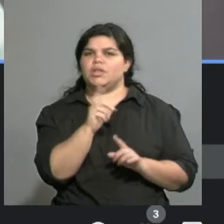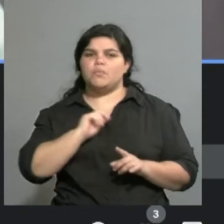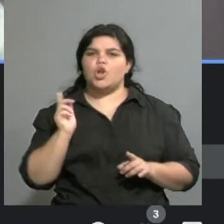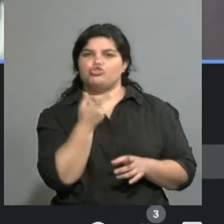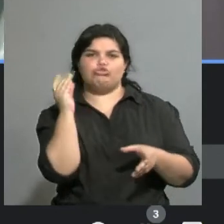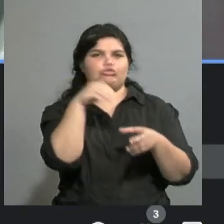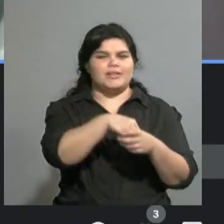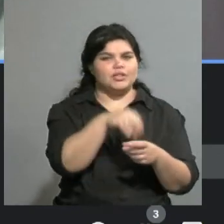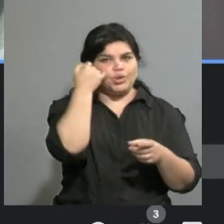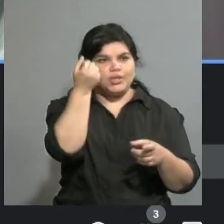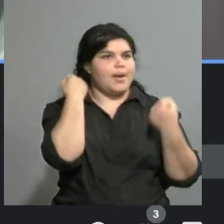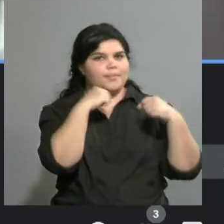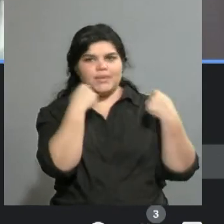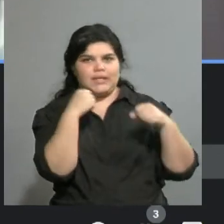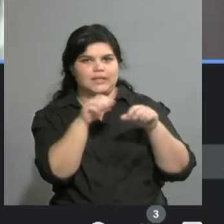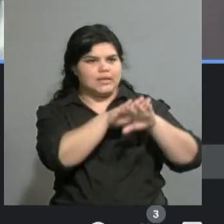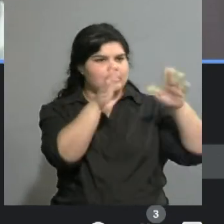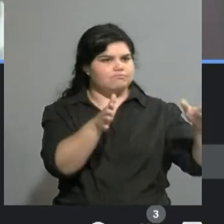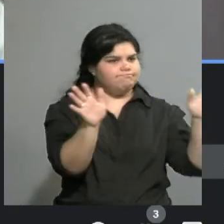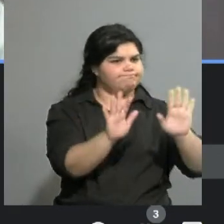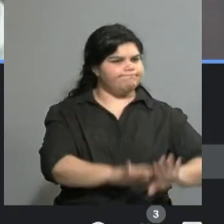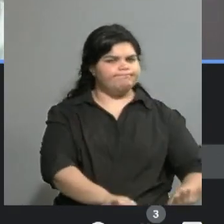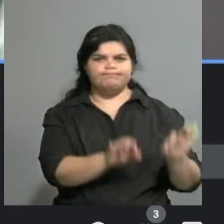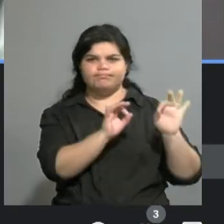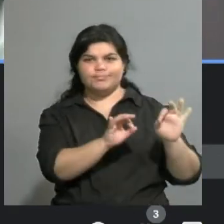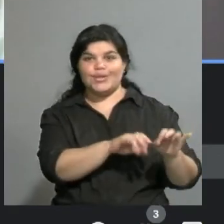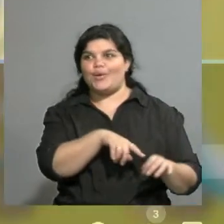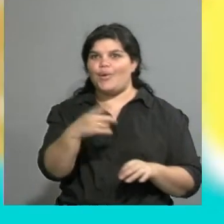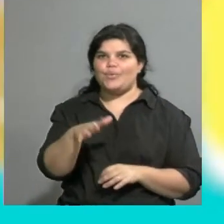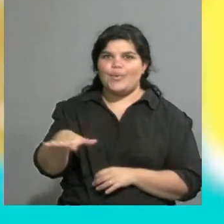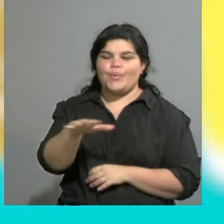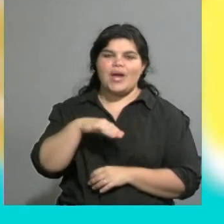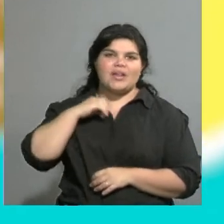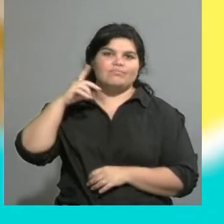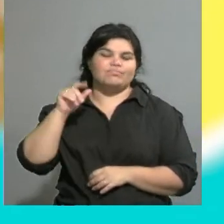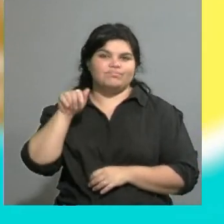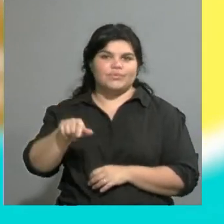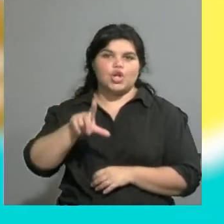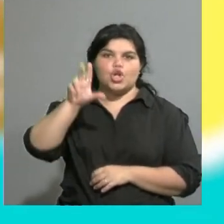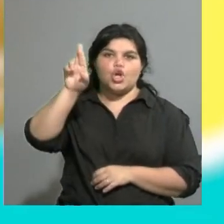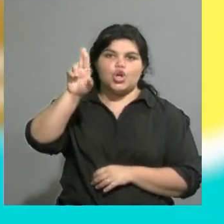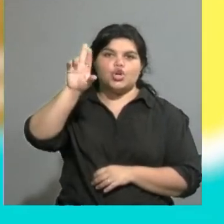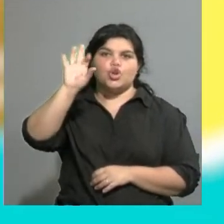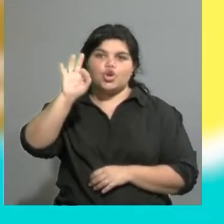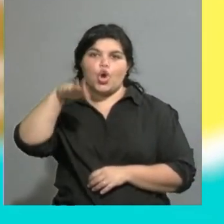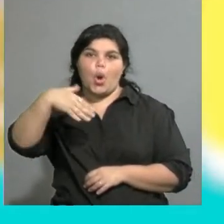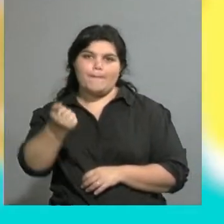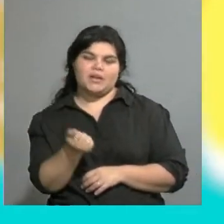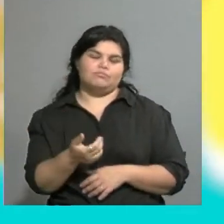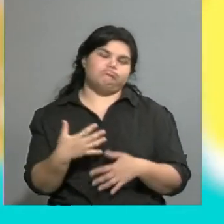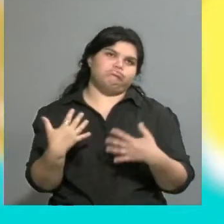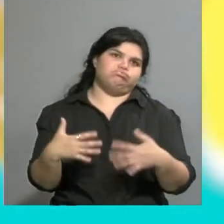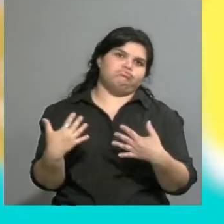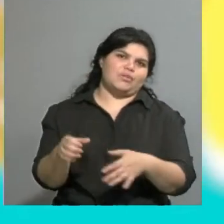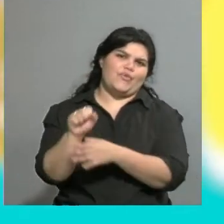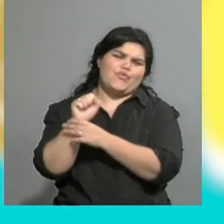posibilidad de ensayar ahí también y después el Roma, que es un lujo estar en el Roma. Tal